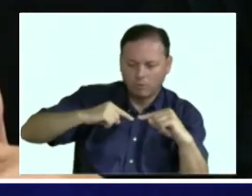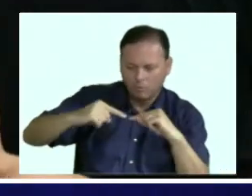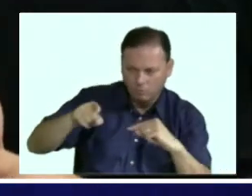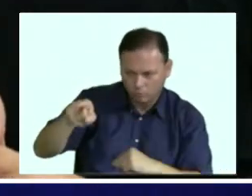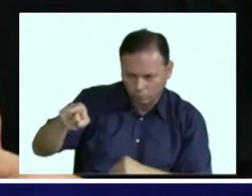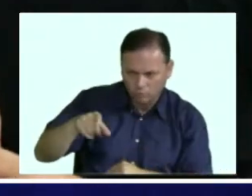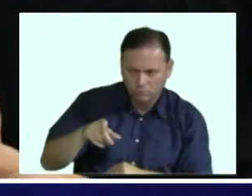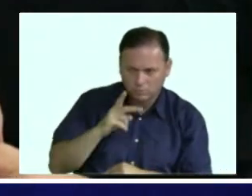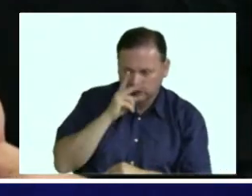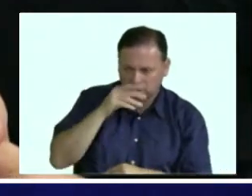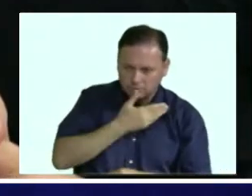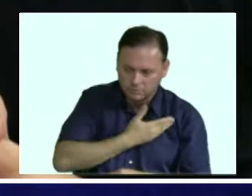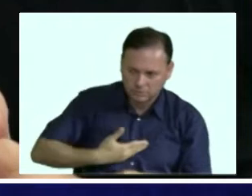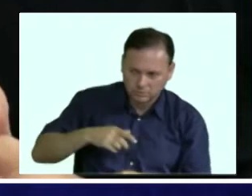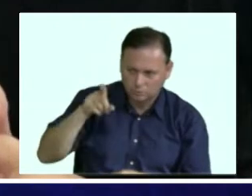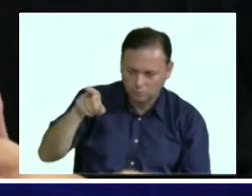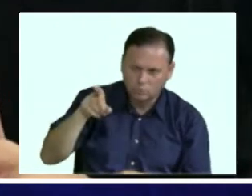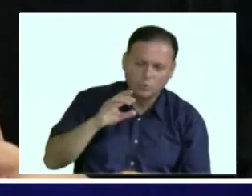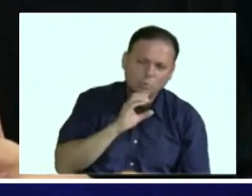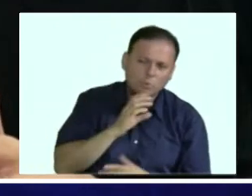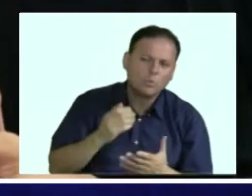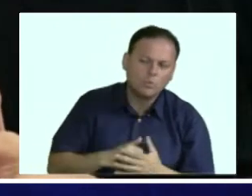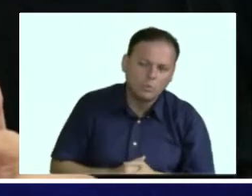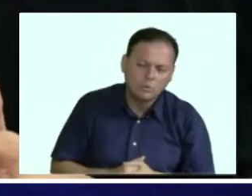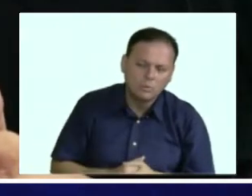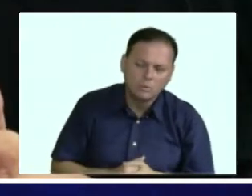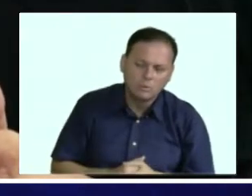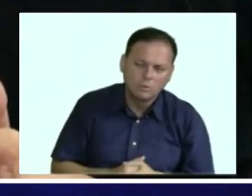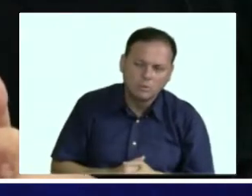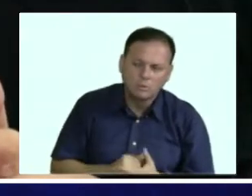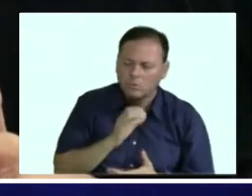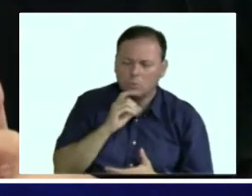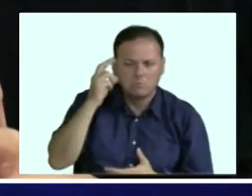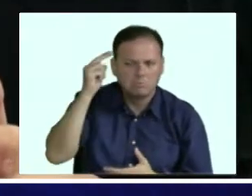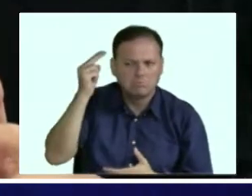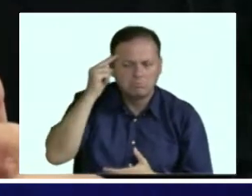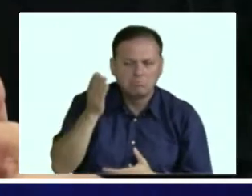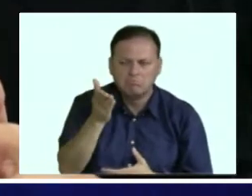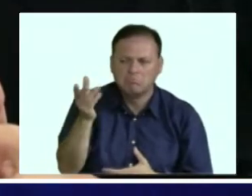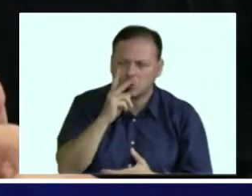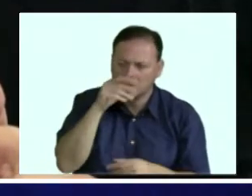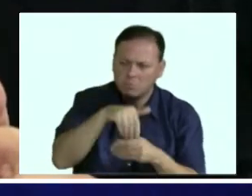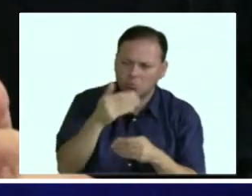candidato a la presidencia, porque están mirando a la oposición y vos formás parte de ella. ¿Y tenés interés en ese cargo?